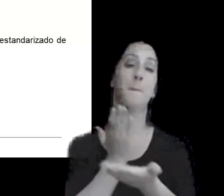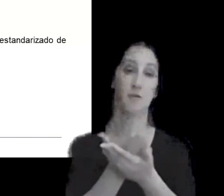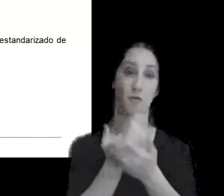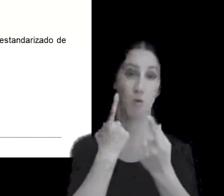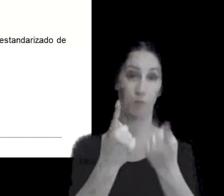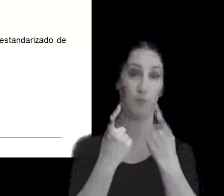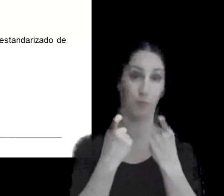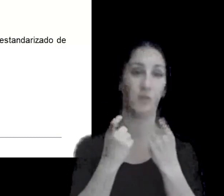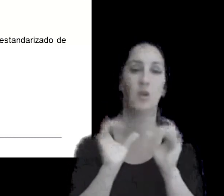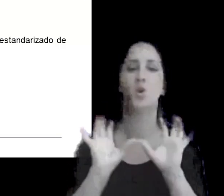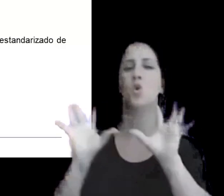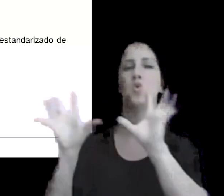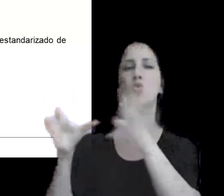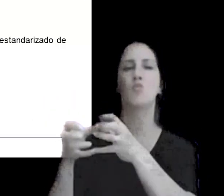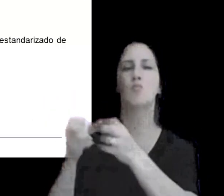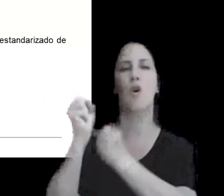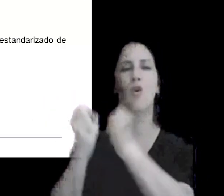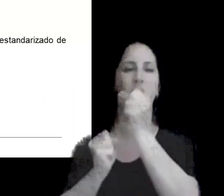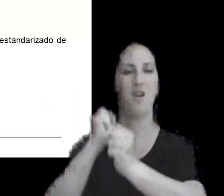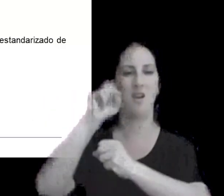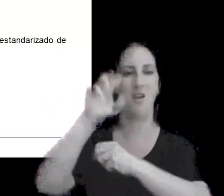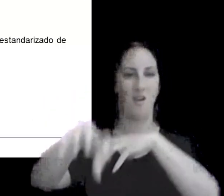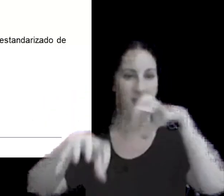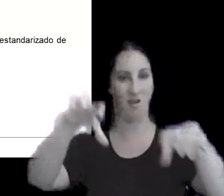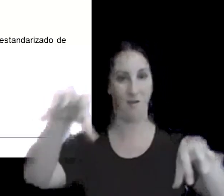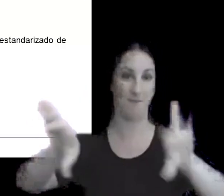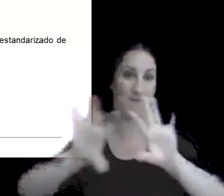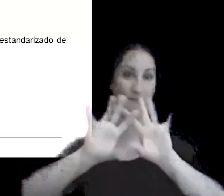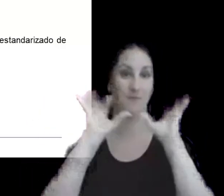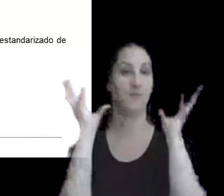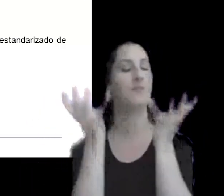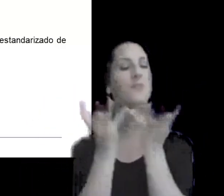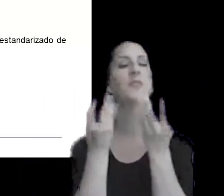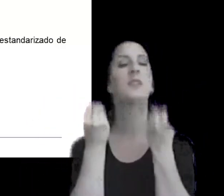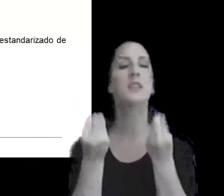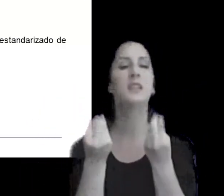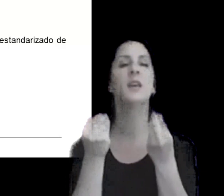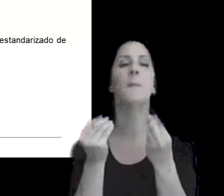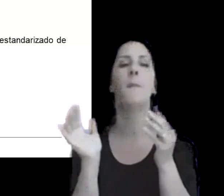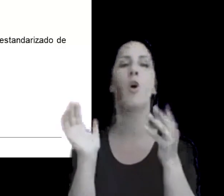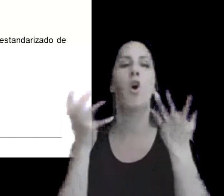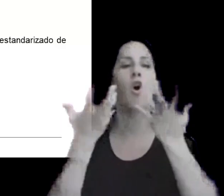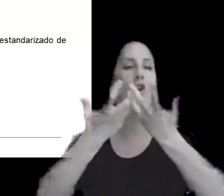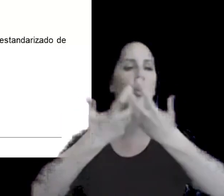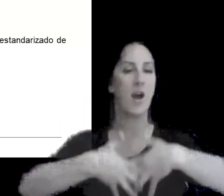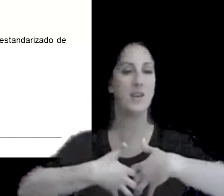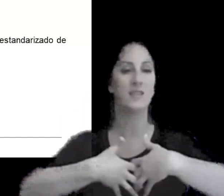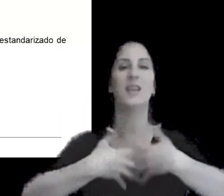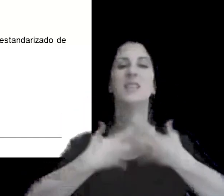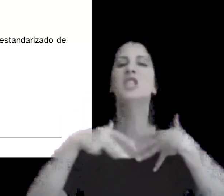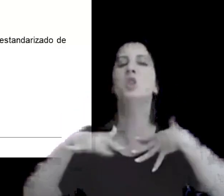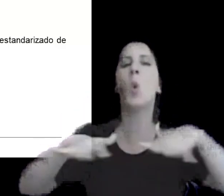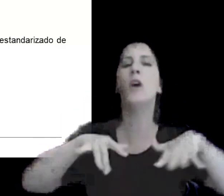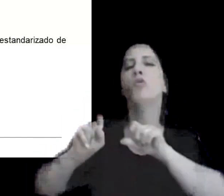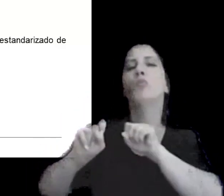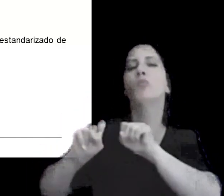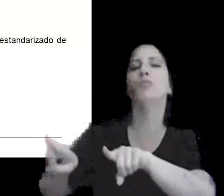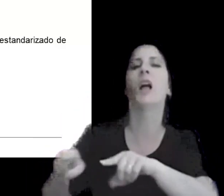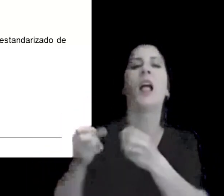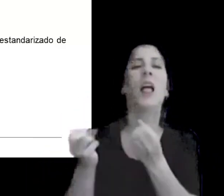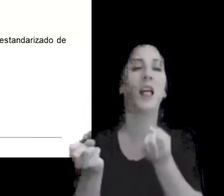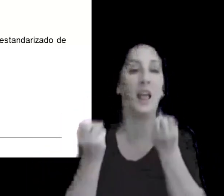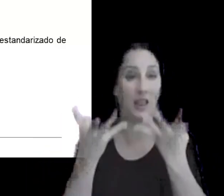los grupos multinacionales es la definición de un mapa actual que está